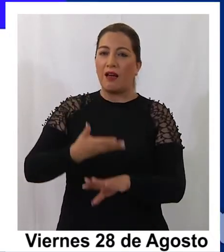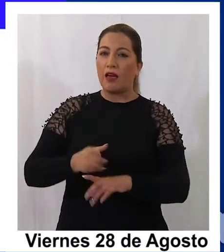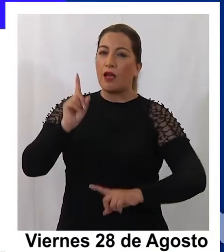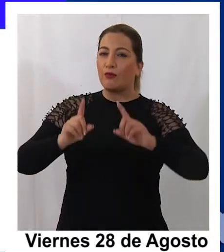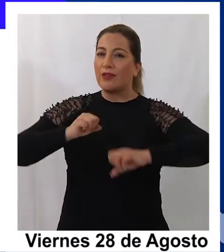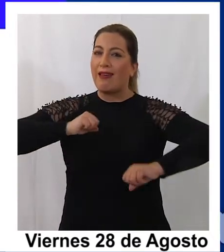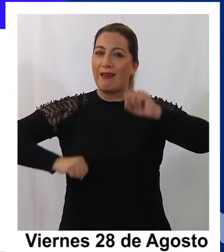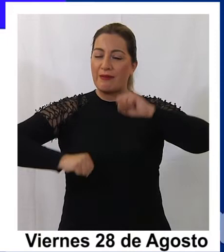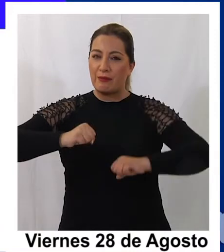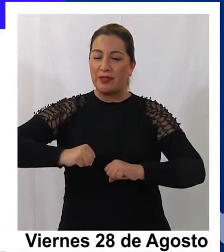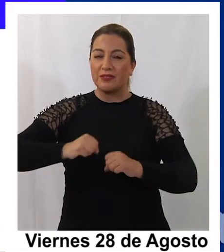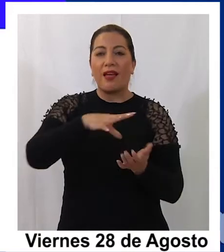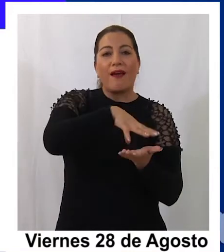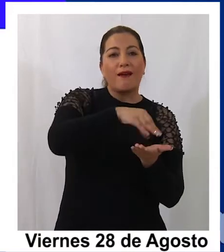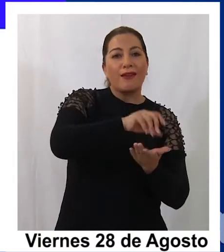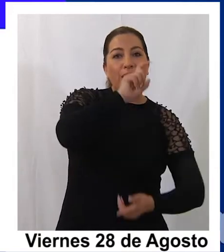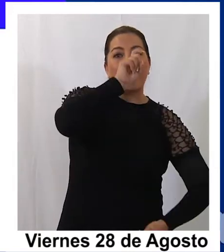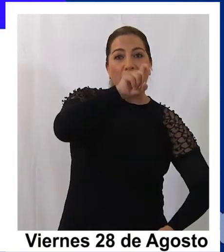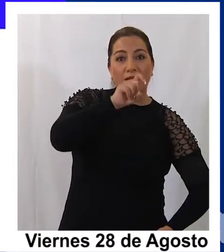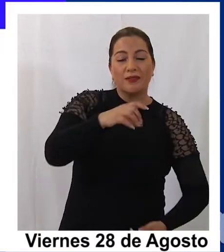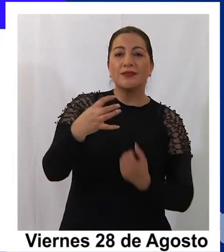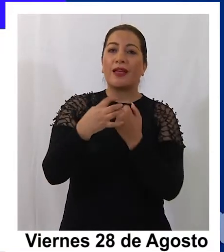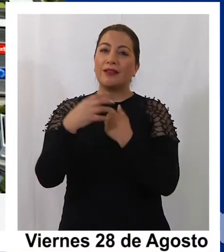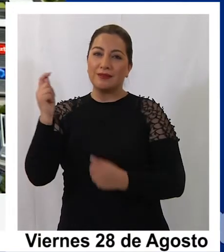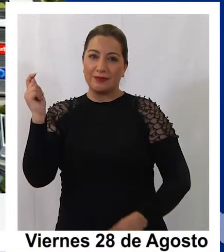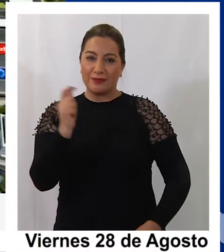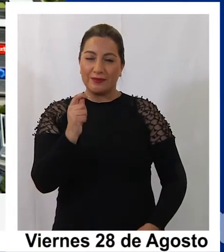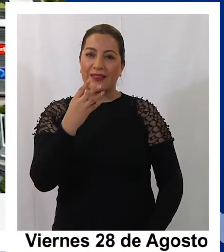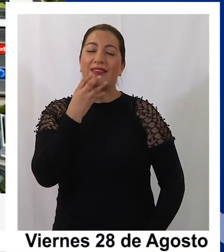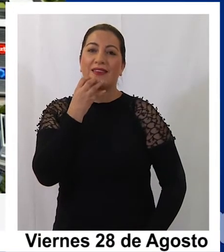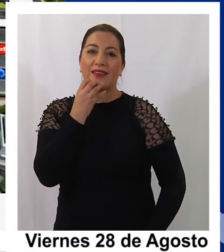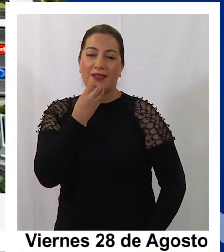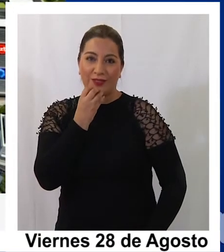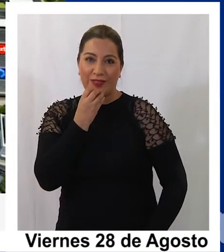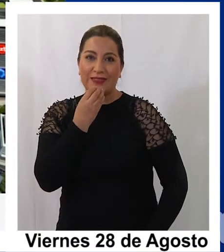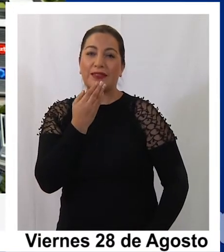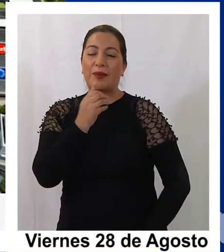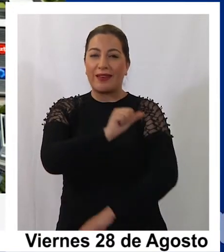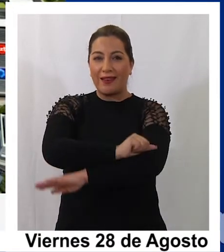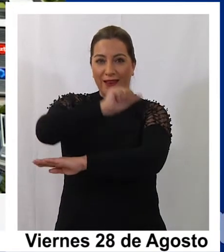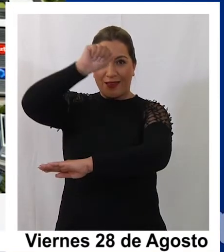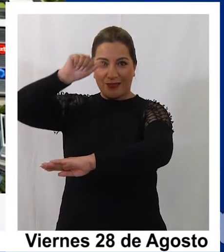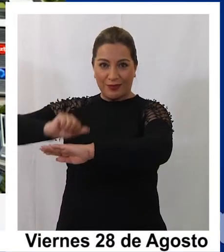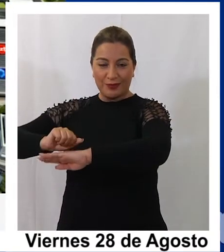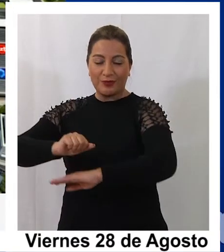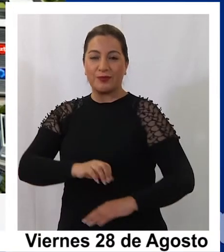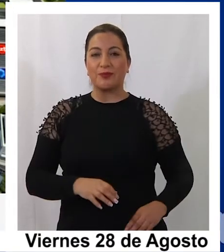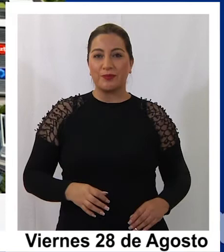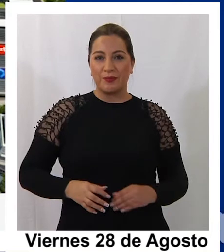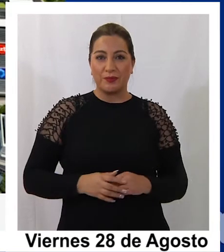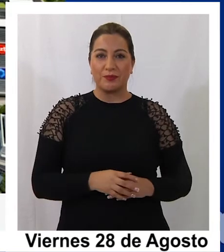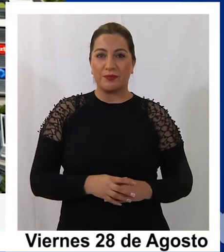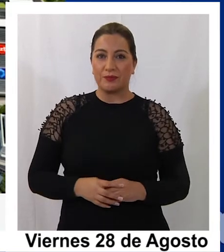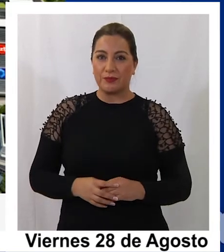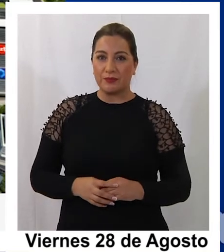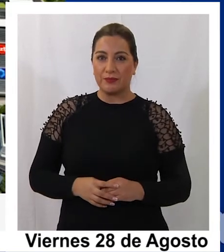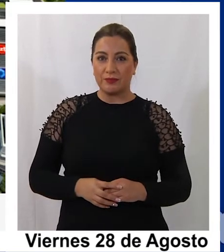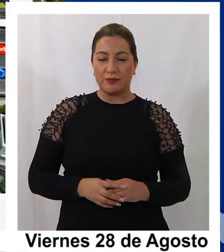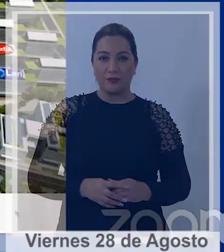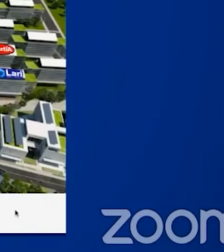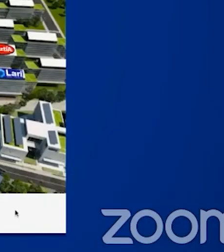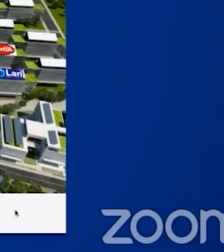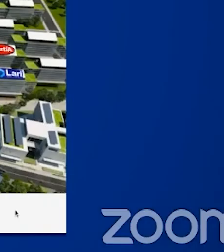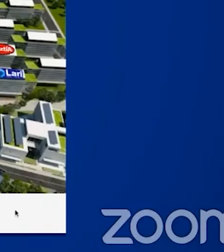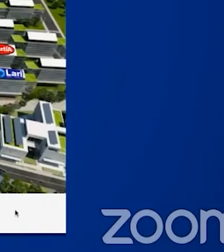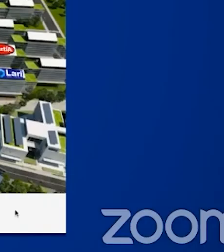empresas de las regiones de Arica y Parinacota, Tarapacá, Antofagasta y Atacama. Pasión a la hora de postular una empresa. Si requiere